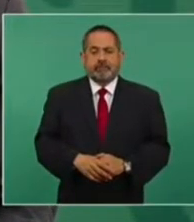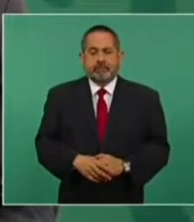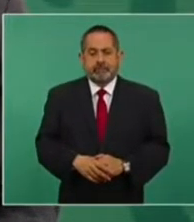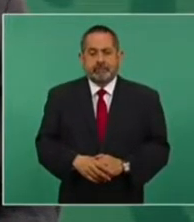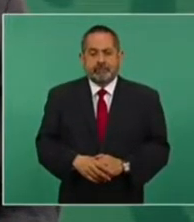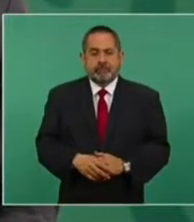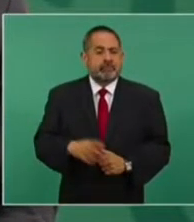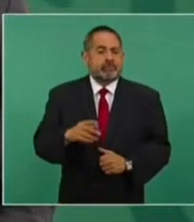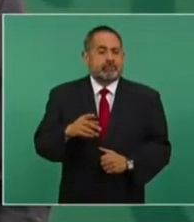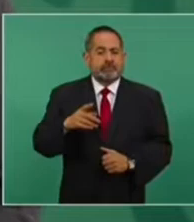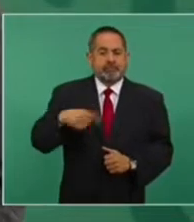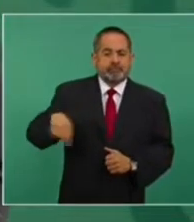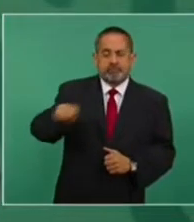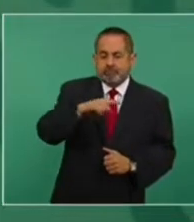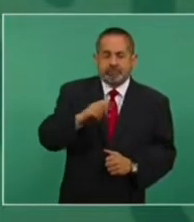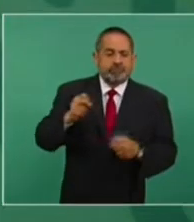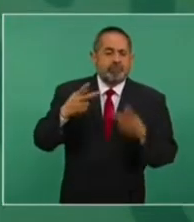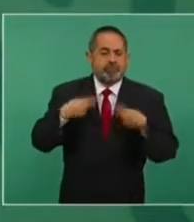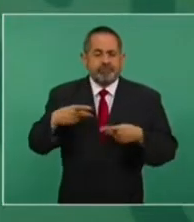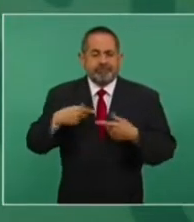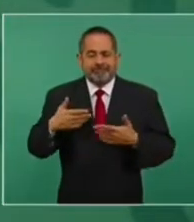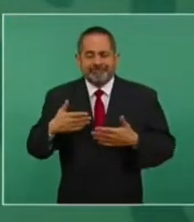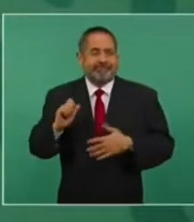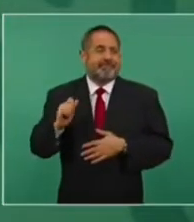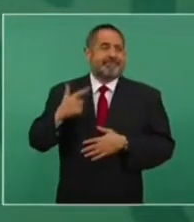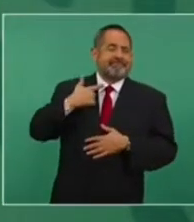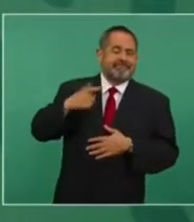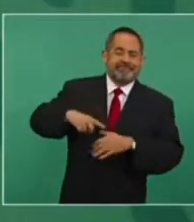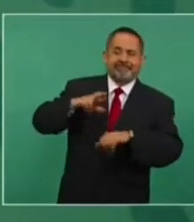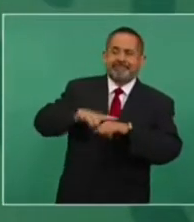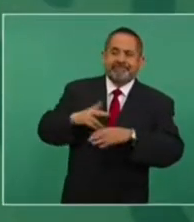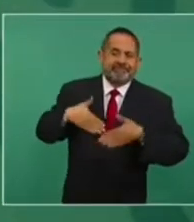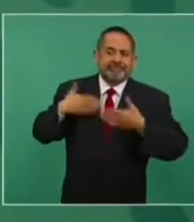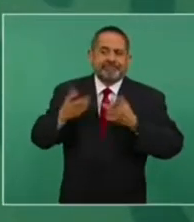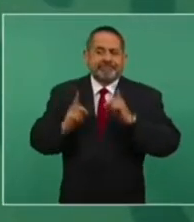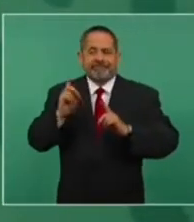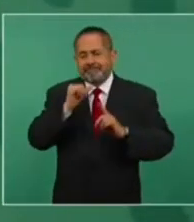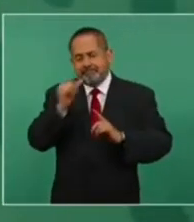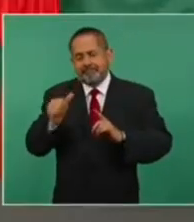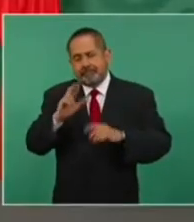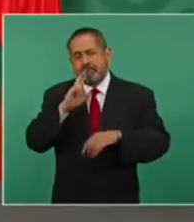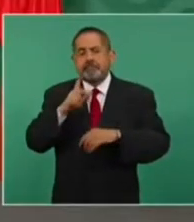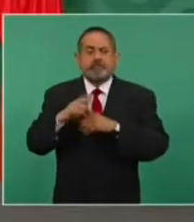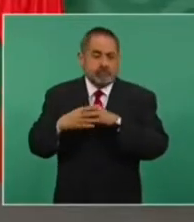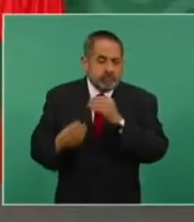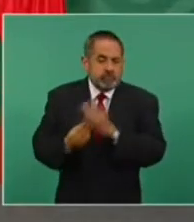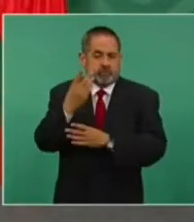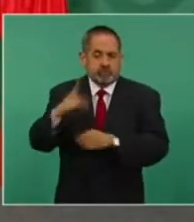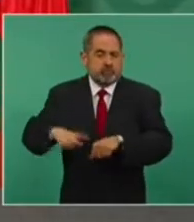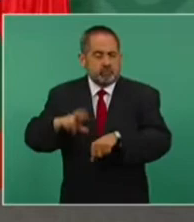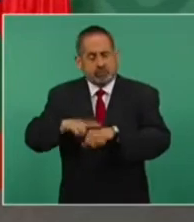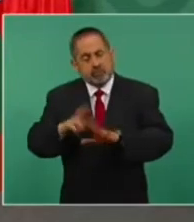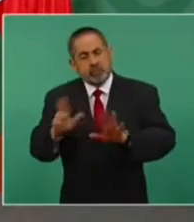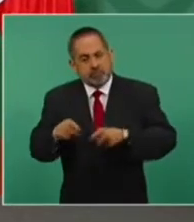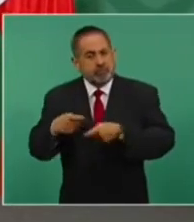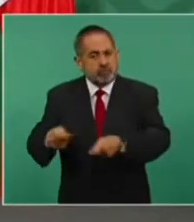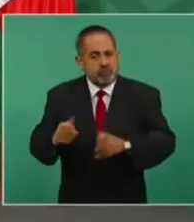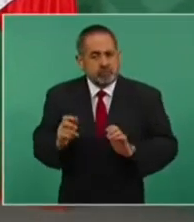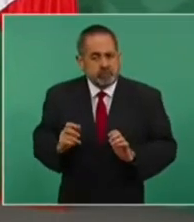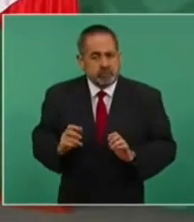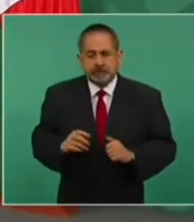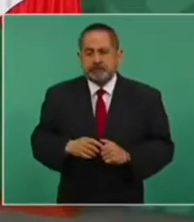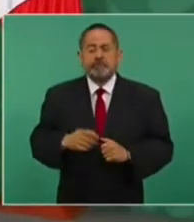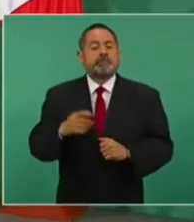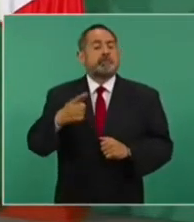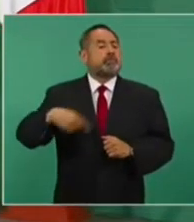Había mucha desconfianza en ese sentido. Entonces, vamos a seguir nosotros apoyando